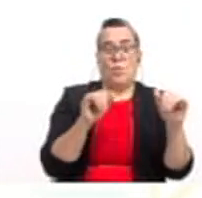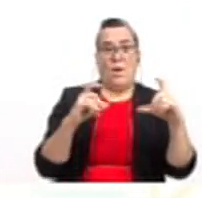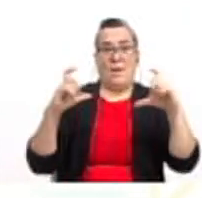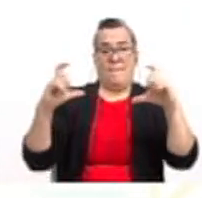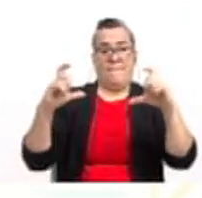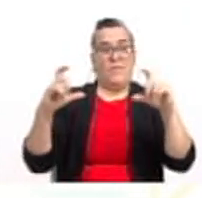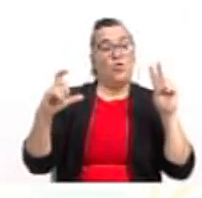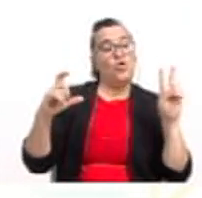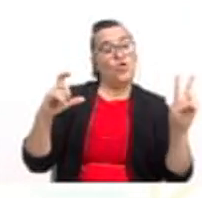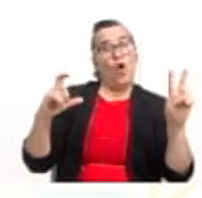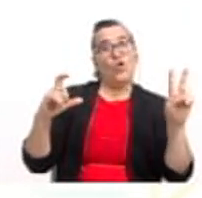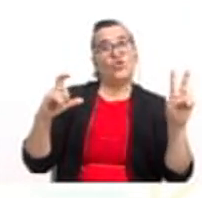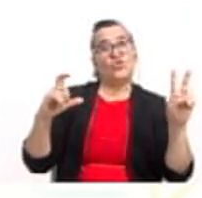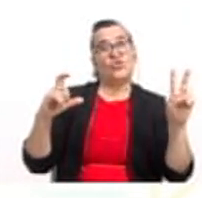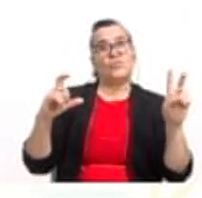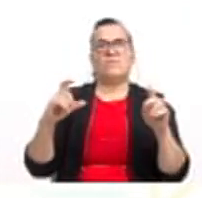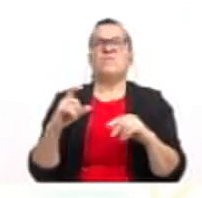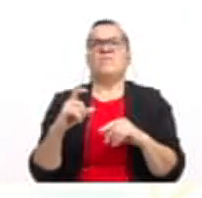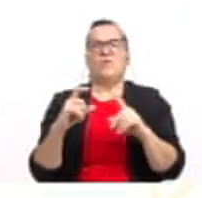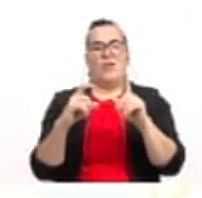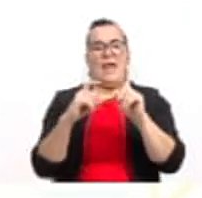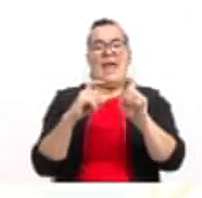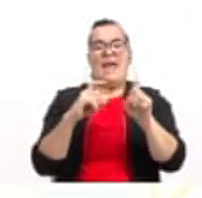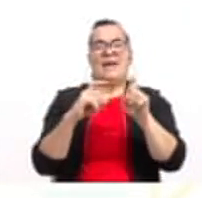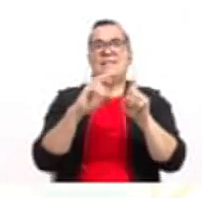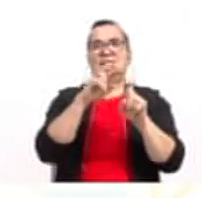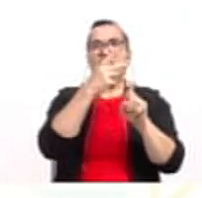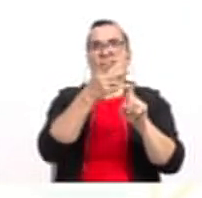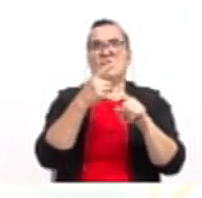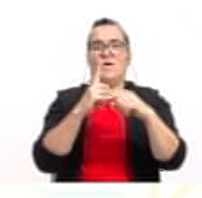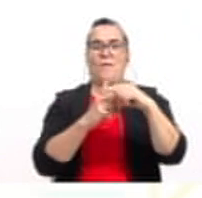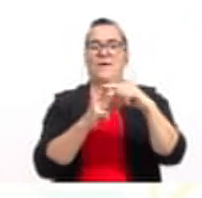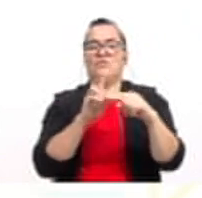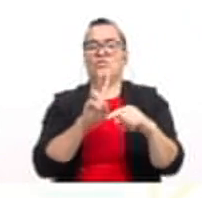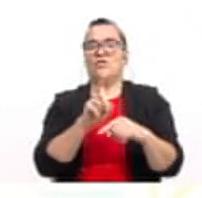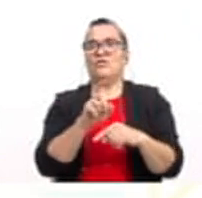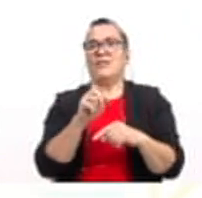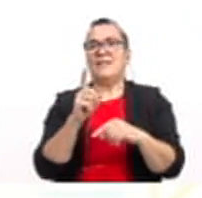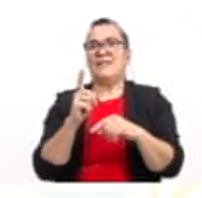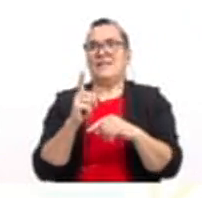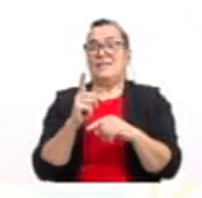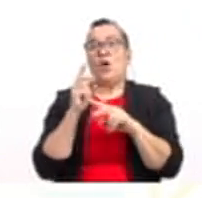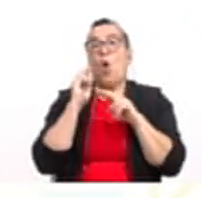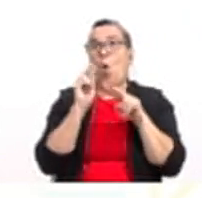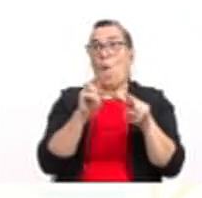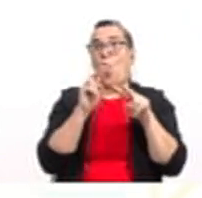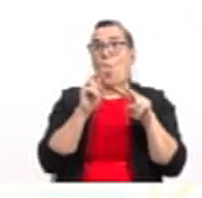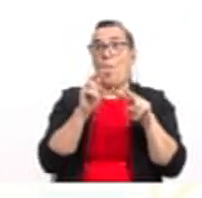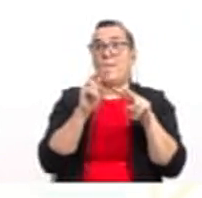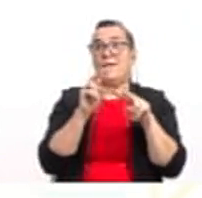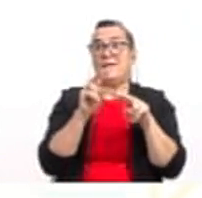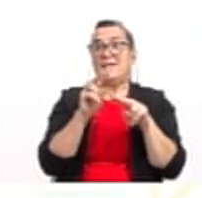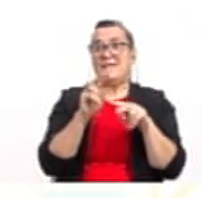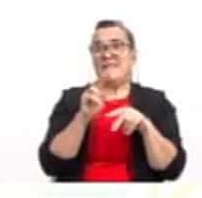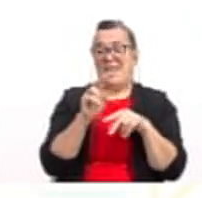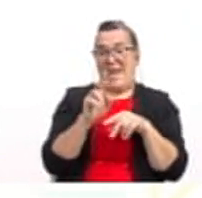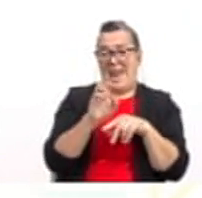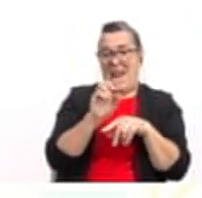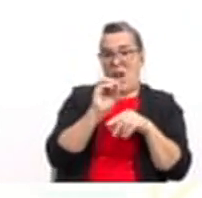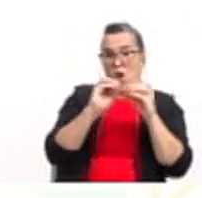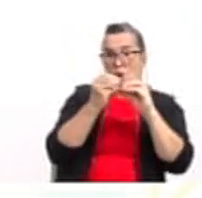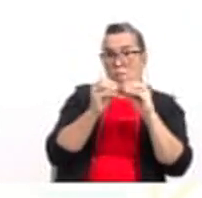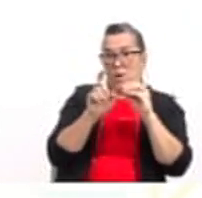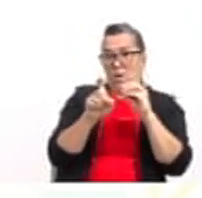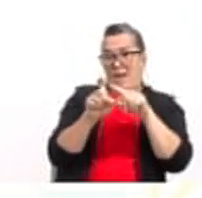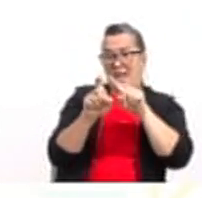2 por x al cuadrado más 4x. Observen que el coeficiente de la x es 4. ¿Y qué